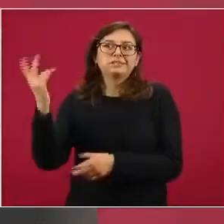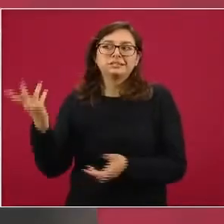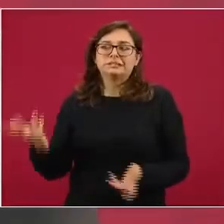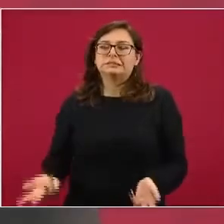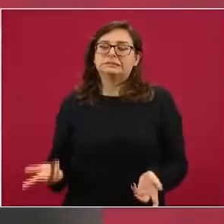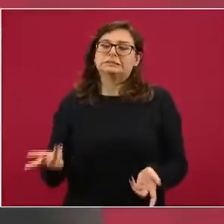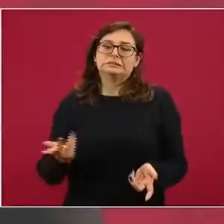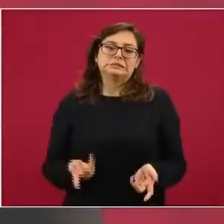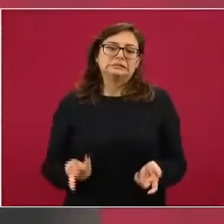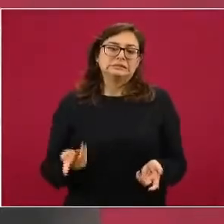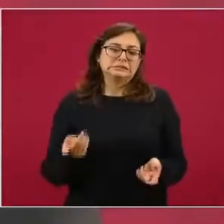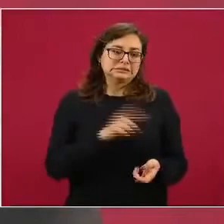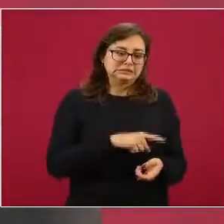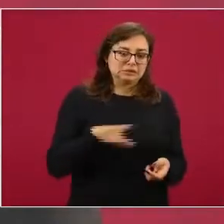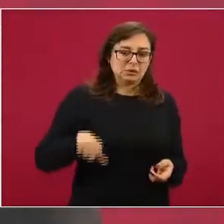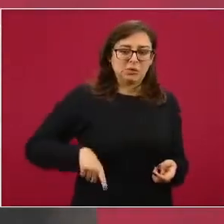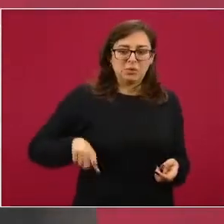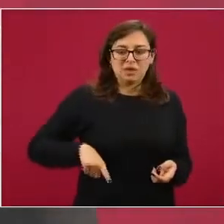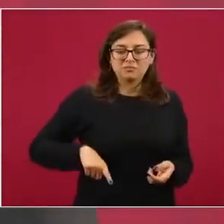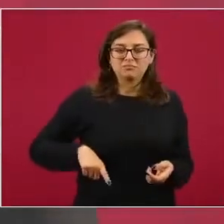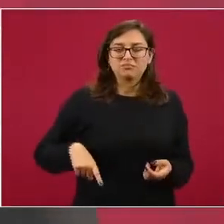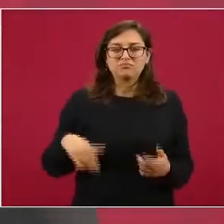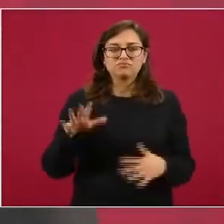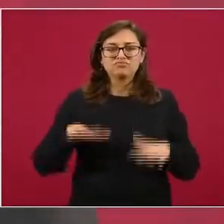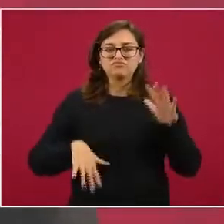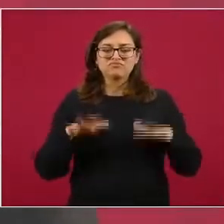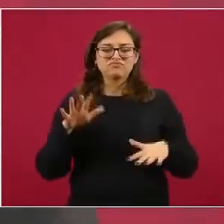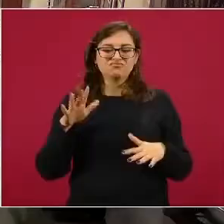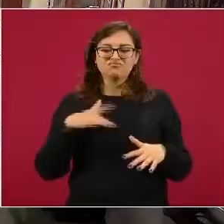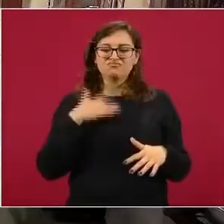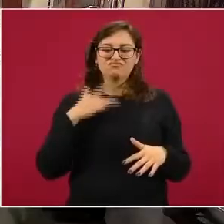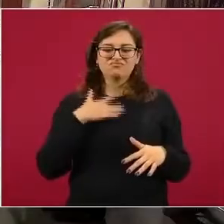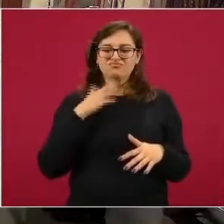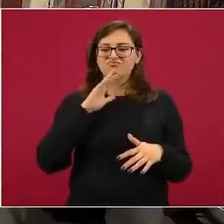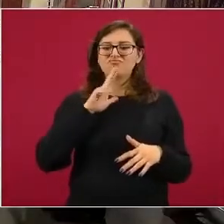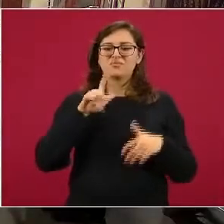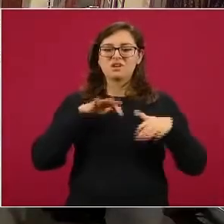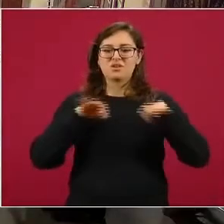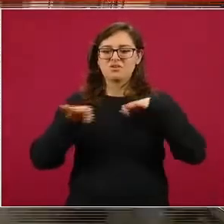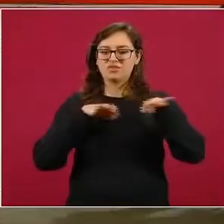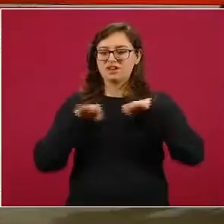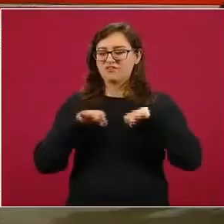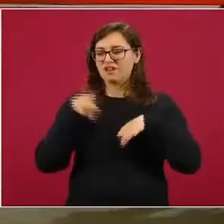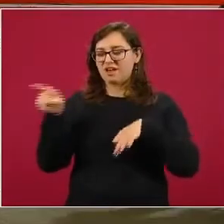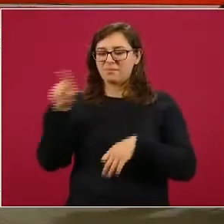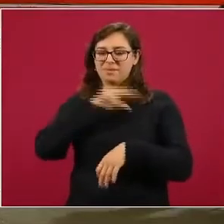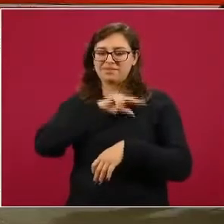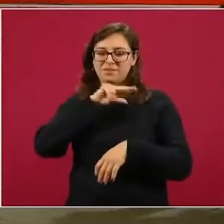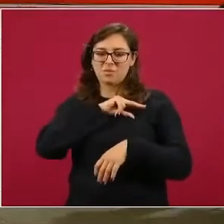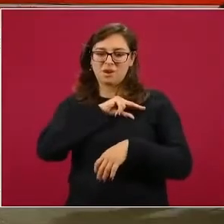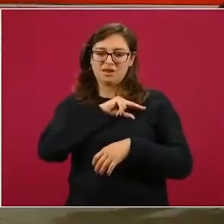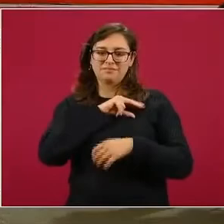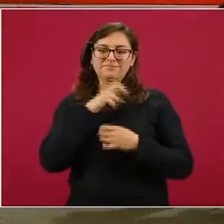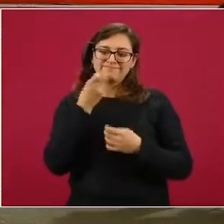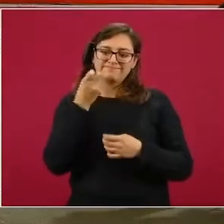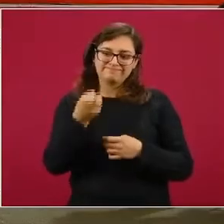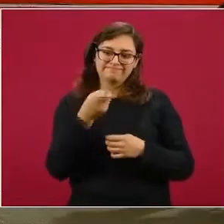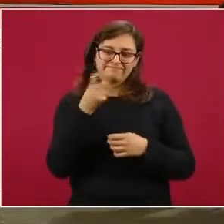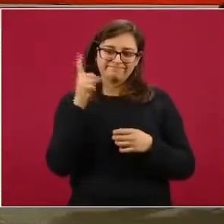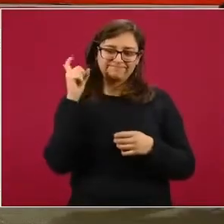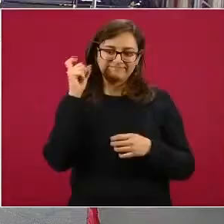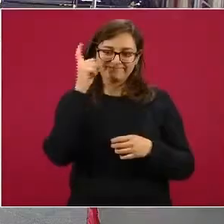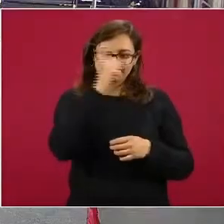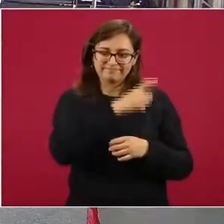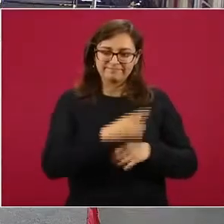que tenemos es hacer del polo público mucho más atractivo para este recurso humano con esta cartera de incentivos. Gracias,